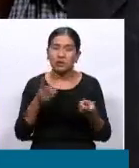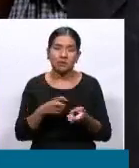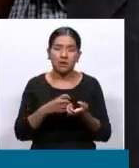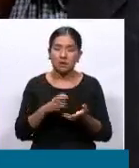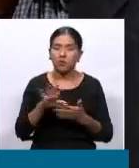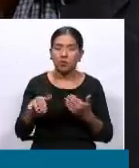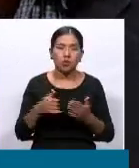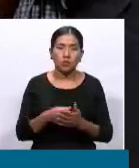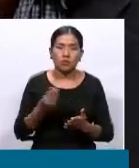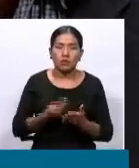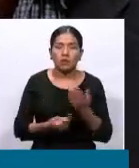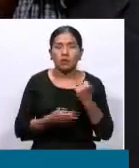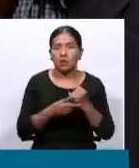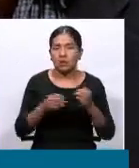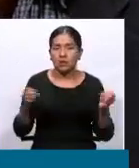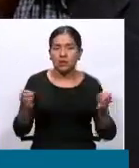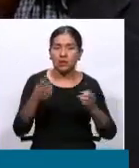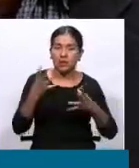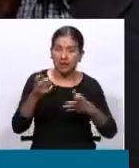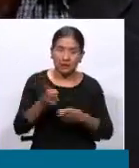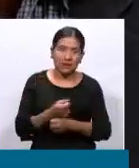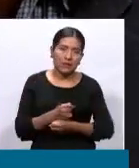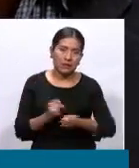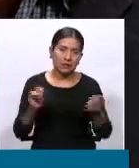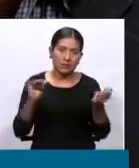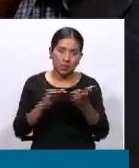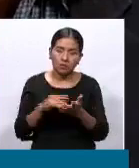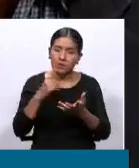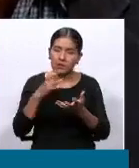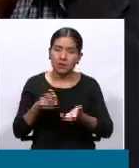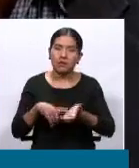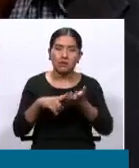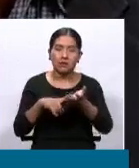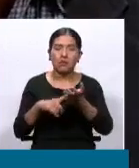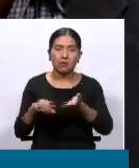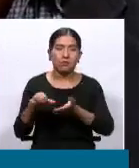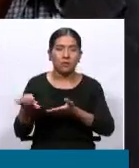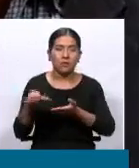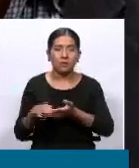recuperar ese dinero perdido, quieren pagar esas deudas.